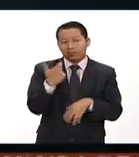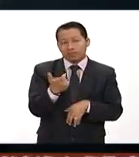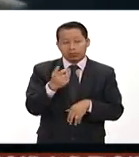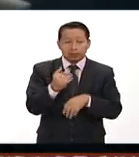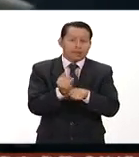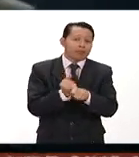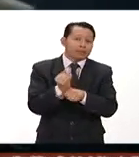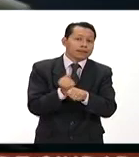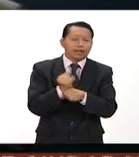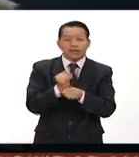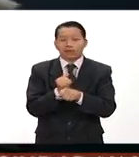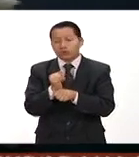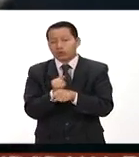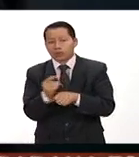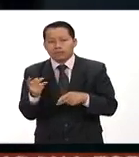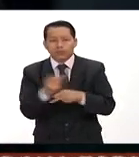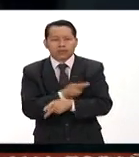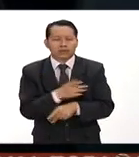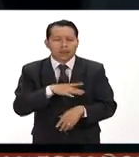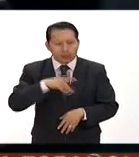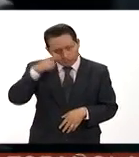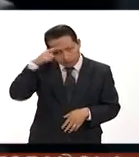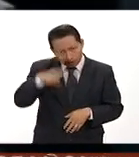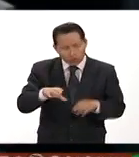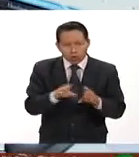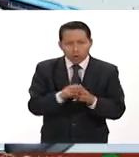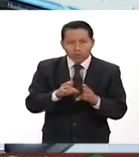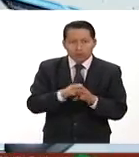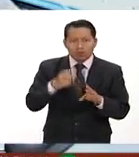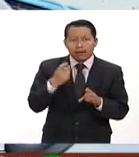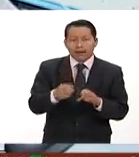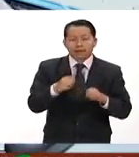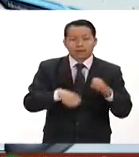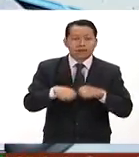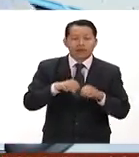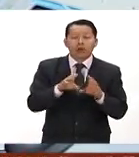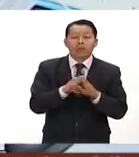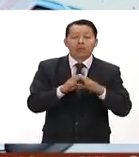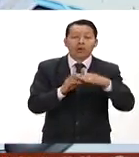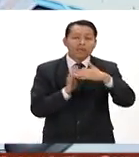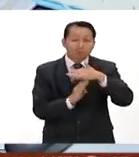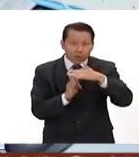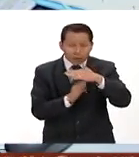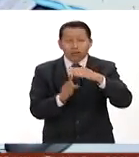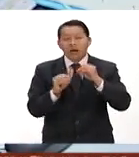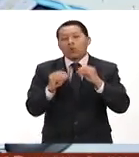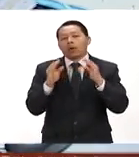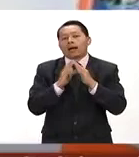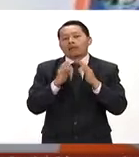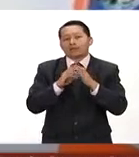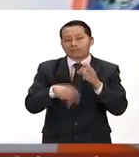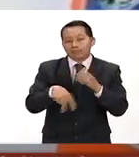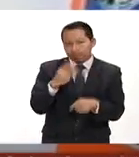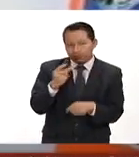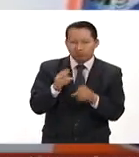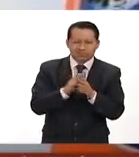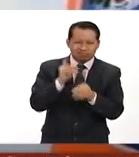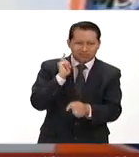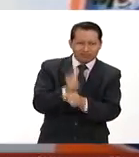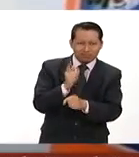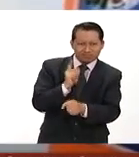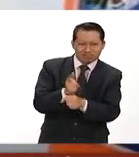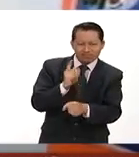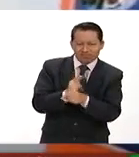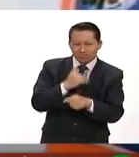investigación de verificación se detectó que los domicilios de estas compañías son bodegas o lotes baldíos Tras detectar la